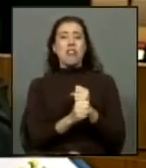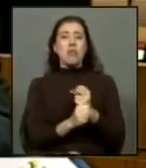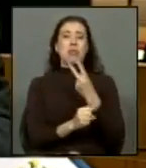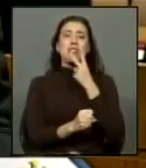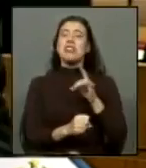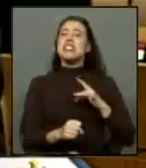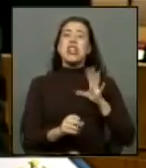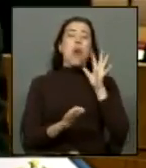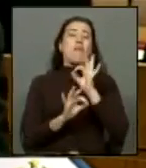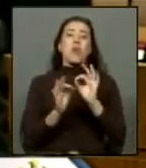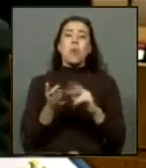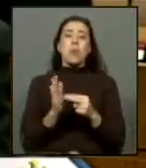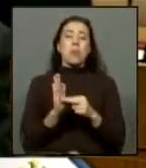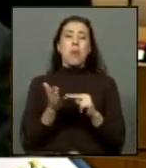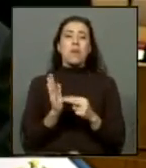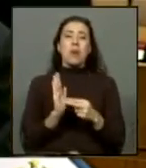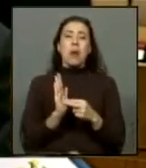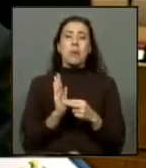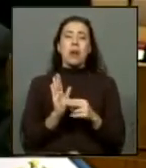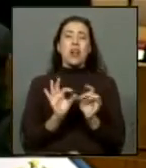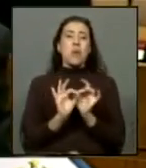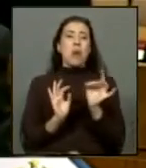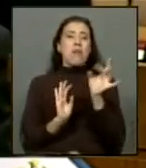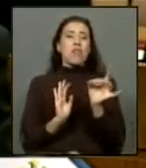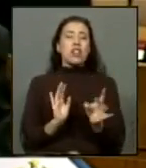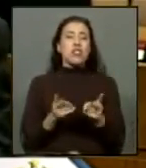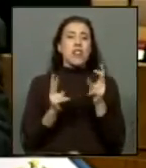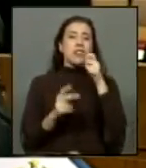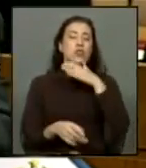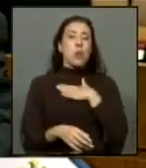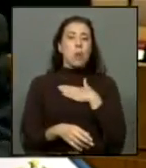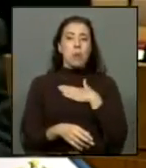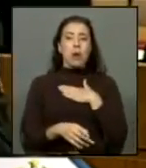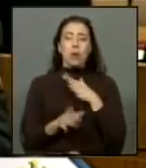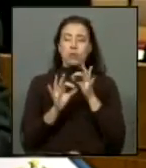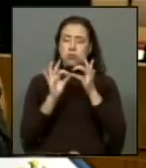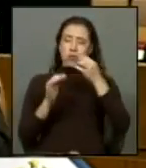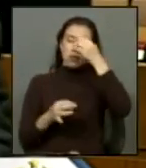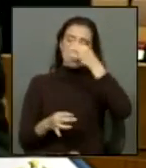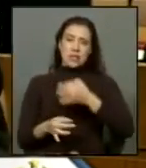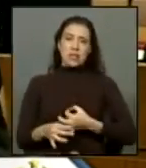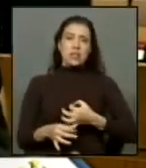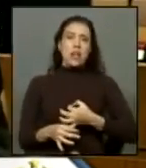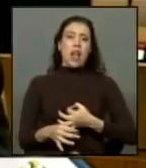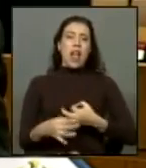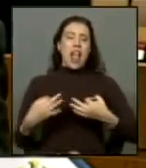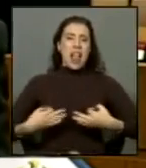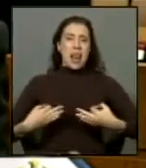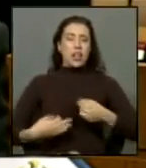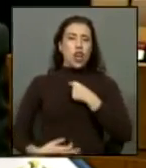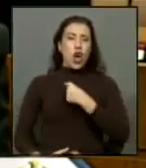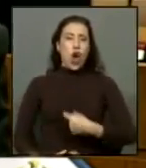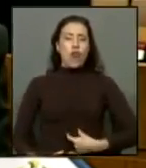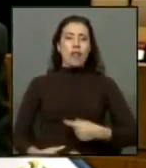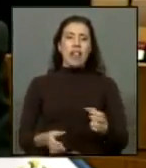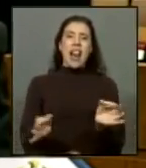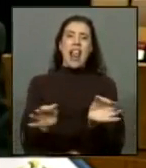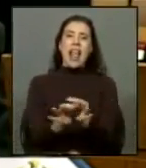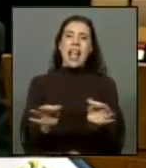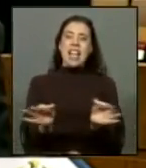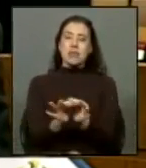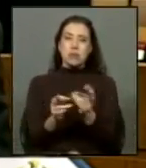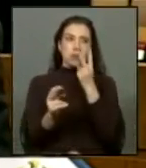que en Chile no pasaba nada que no había ninguna violación a los derechos humanos tan compuesto con su terno con su corbata y daba las explicaciones más